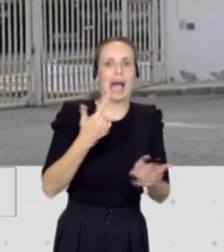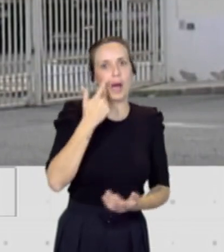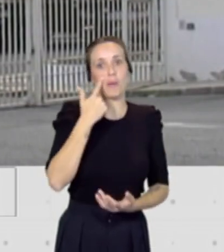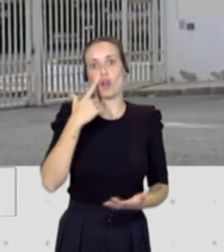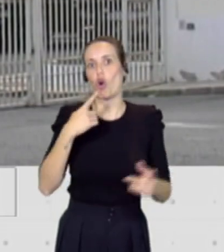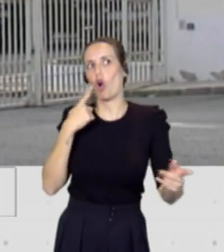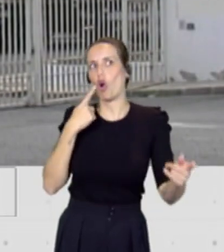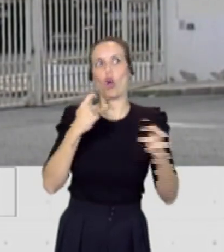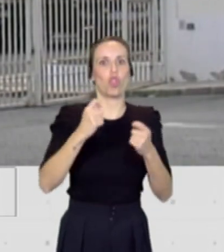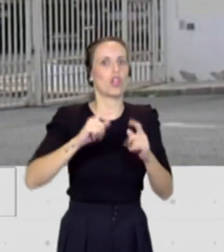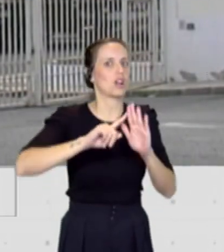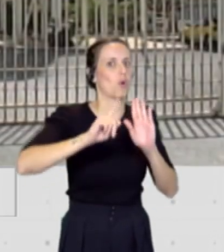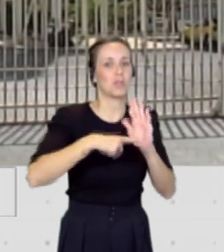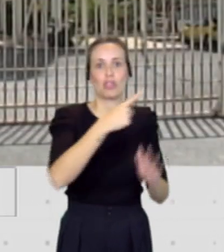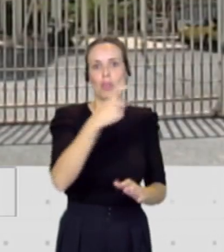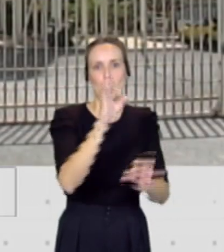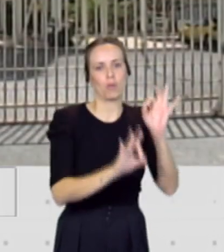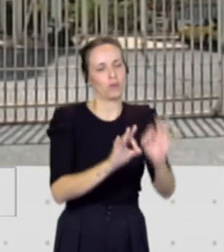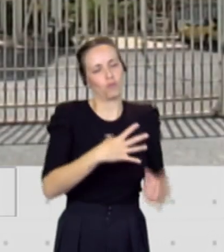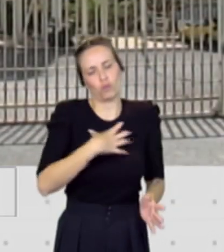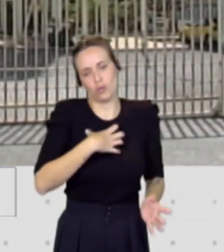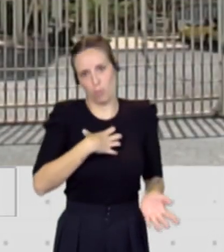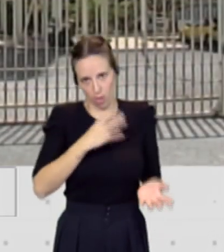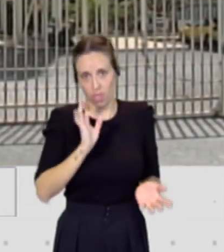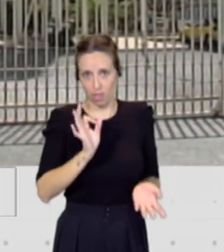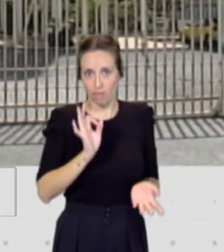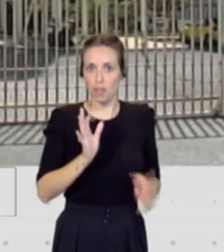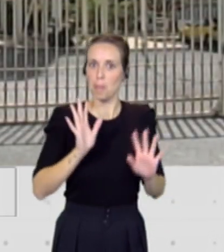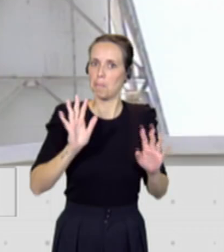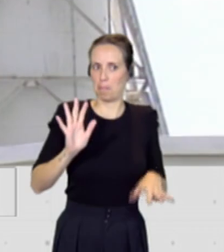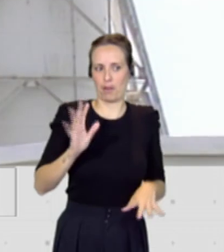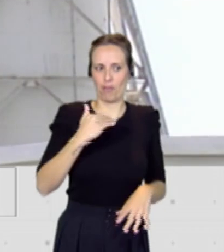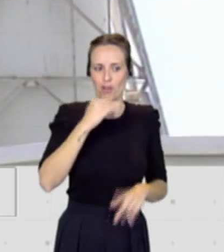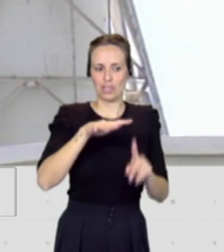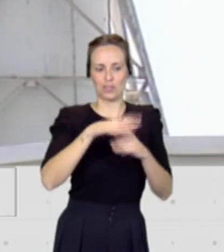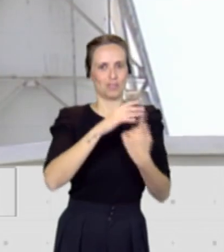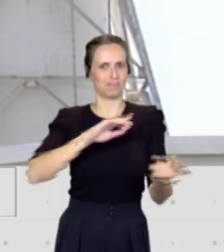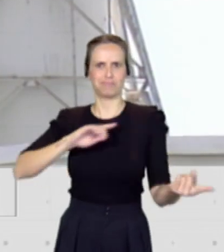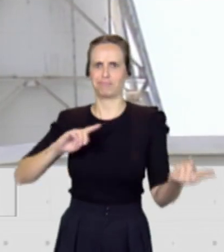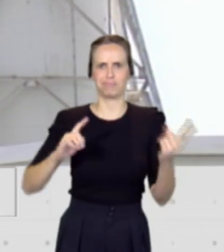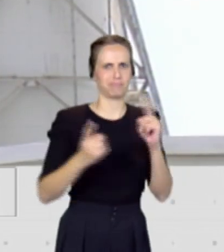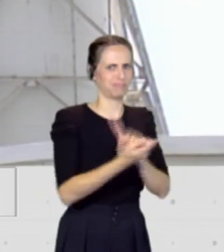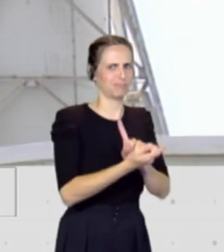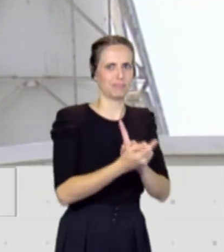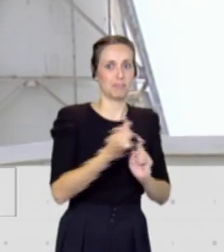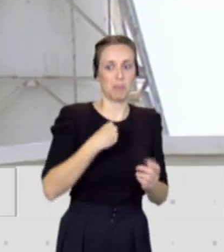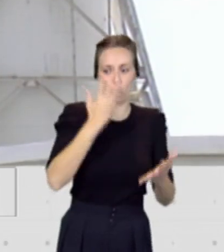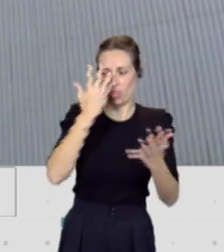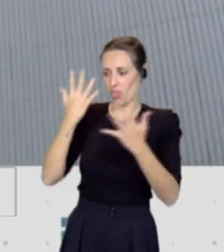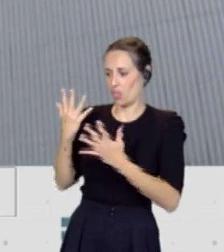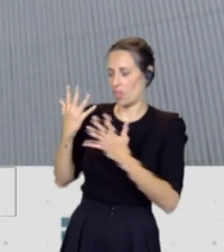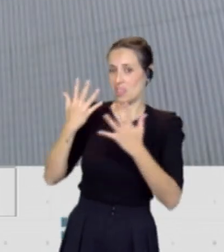absolutamente todas las aristas pero creo que cambia de manera radical lo que conocemos en Canarias durante la última década como